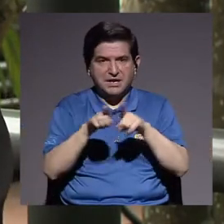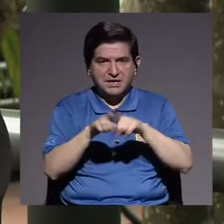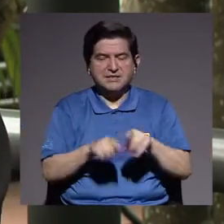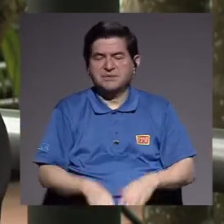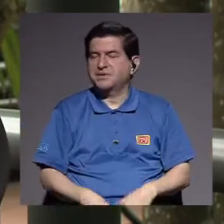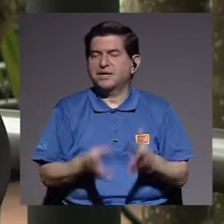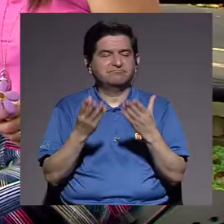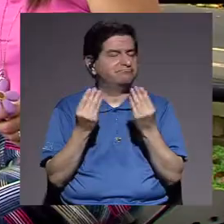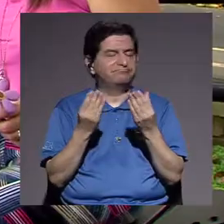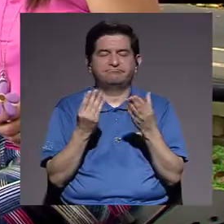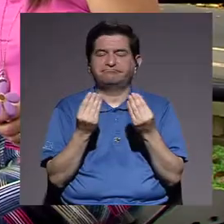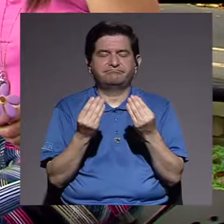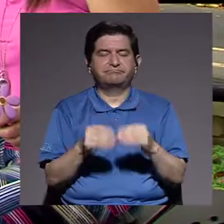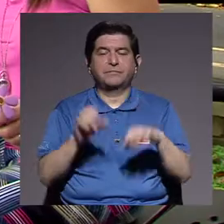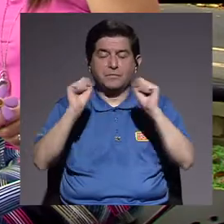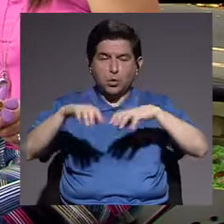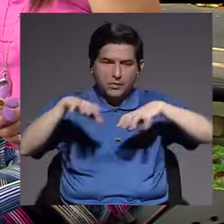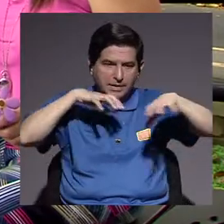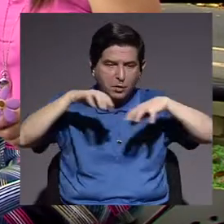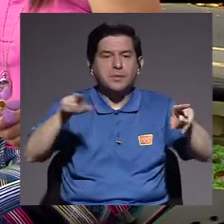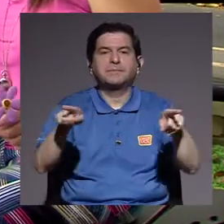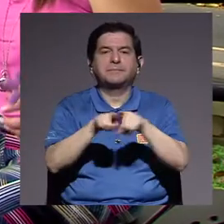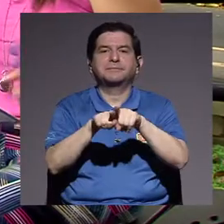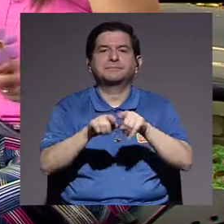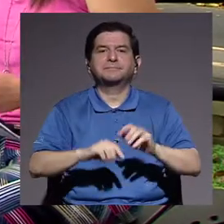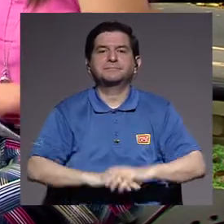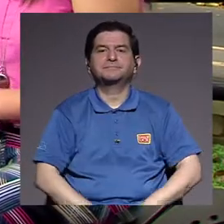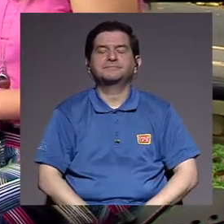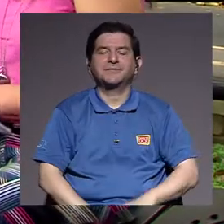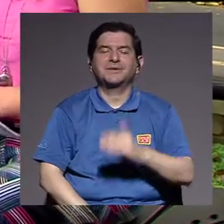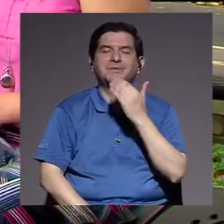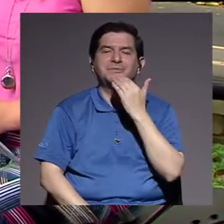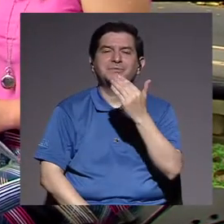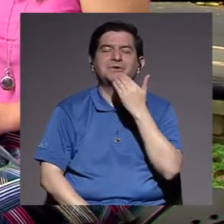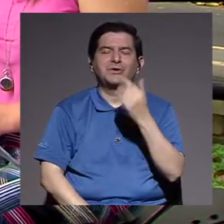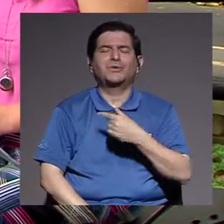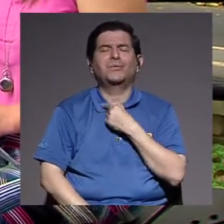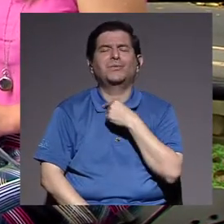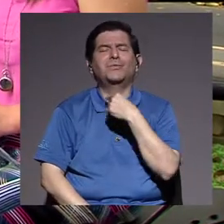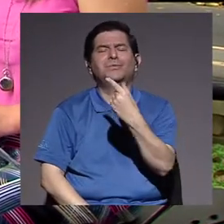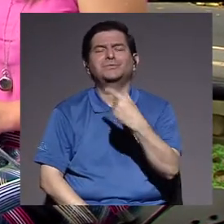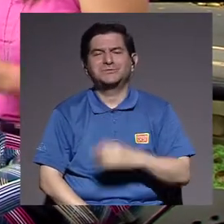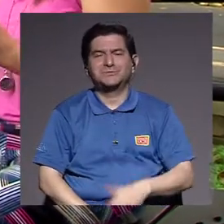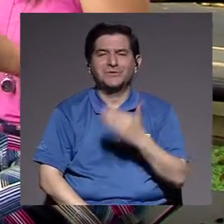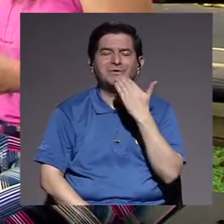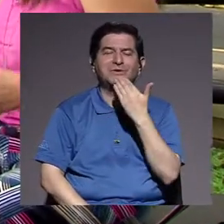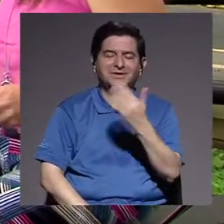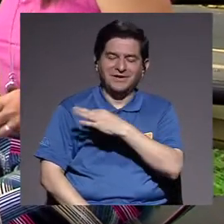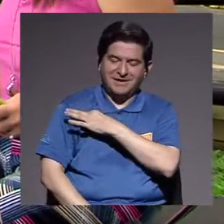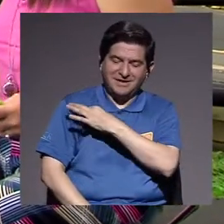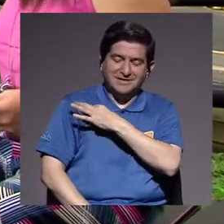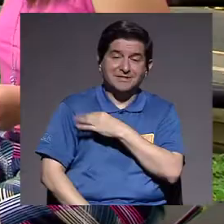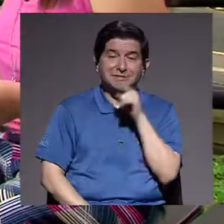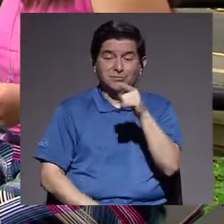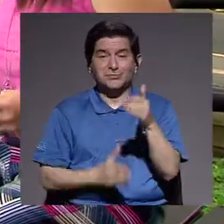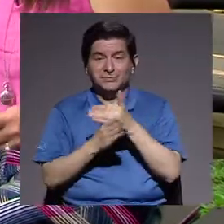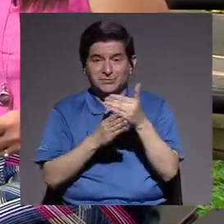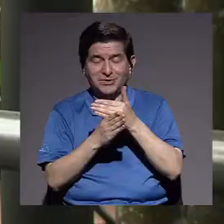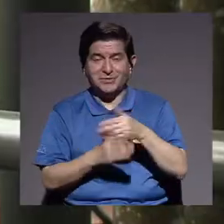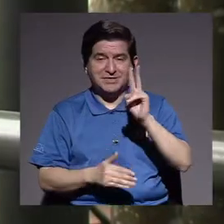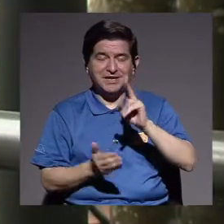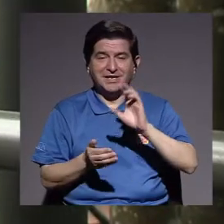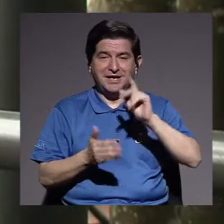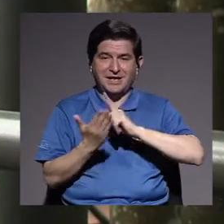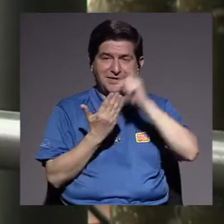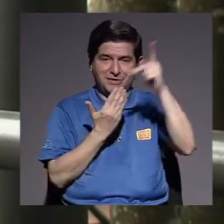Y que hay que también perderle el miedo para poder movilizarnos. Muchísimas gracias. Con mucho gusto, Madri, gracias por la invitación. compartido con nosotros en